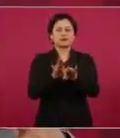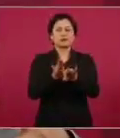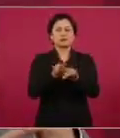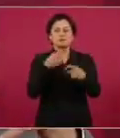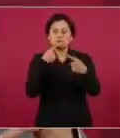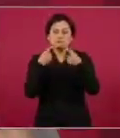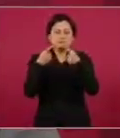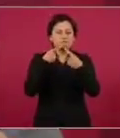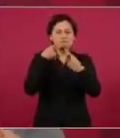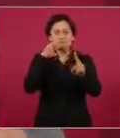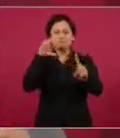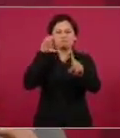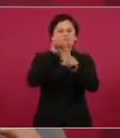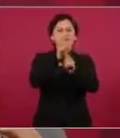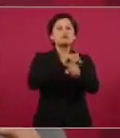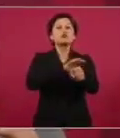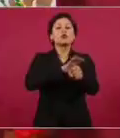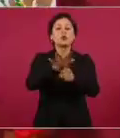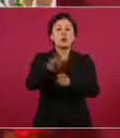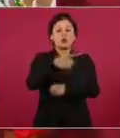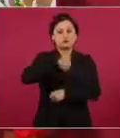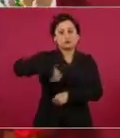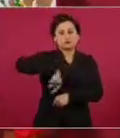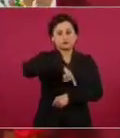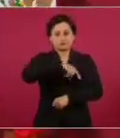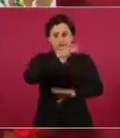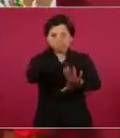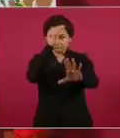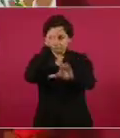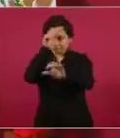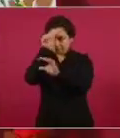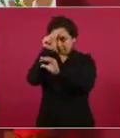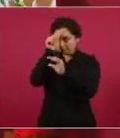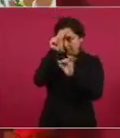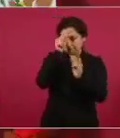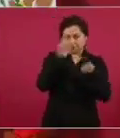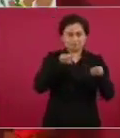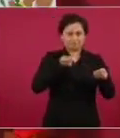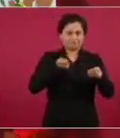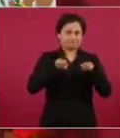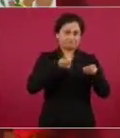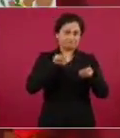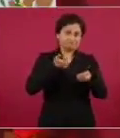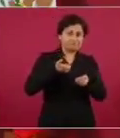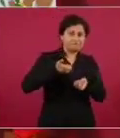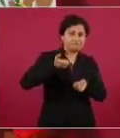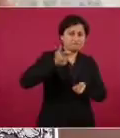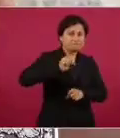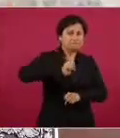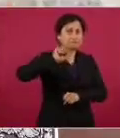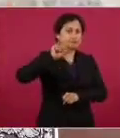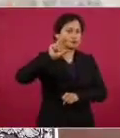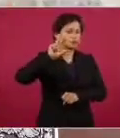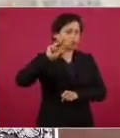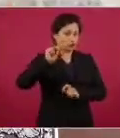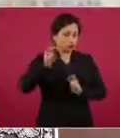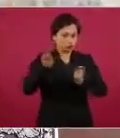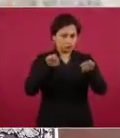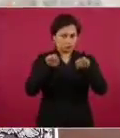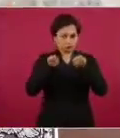un compromiso de no aumento de precios y si se puede